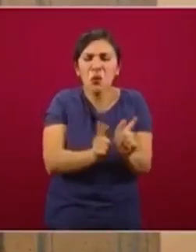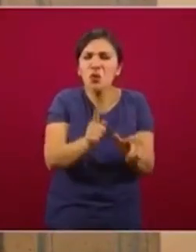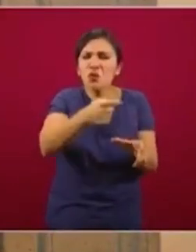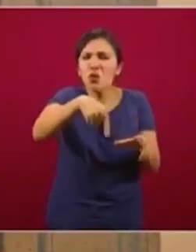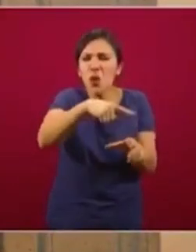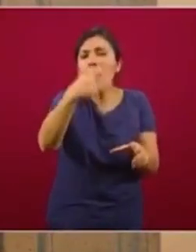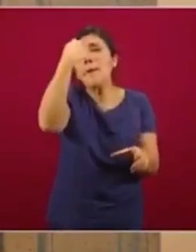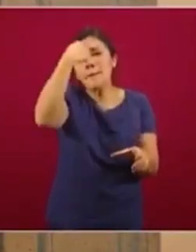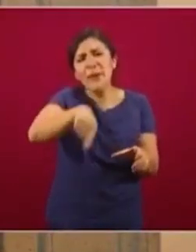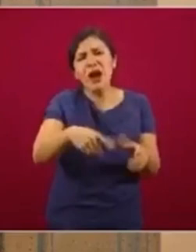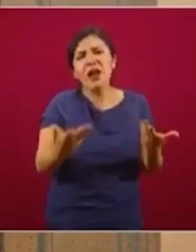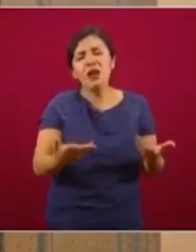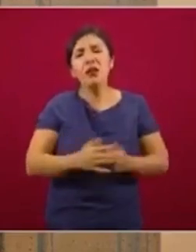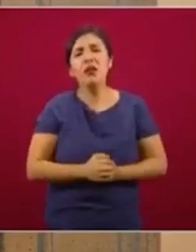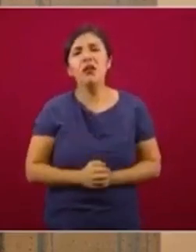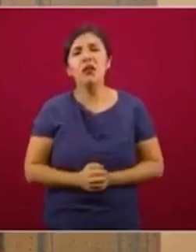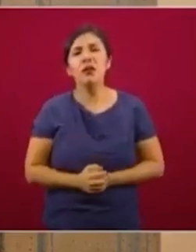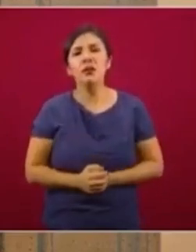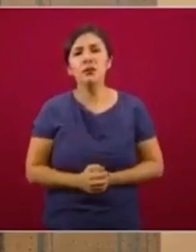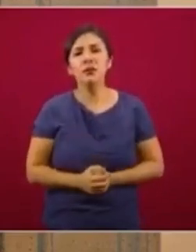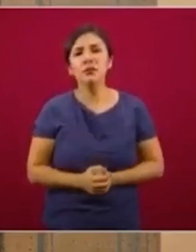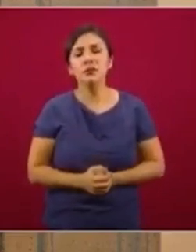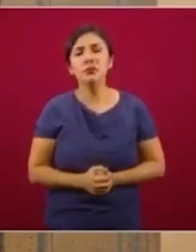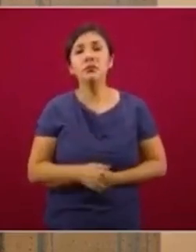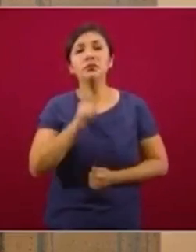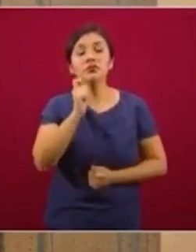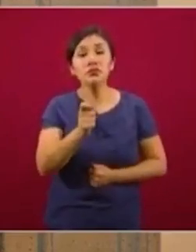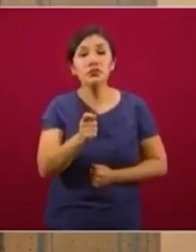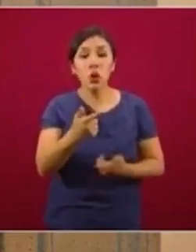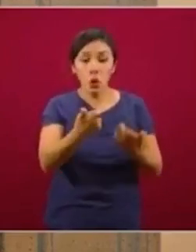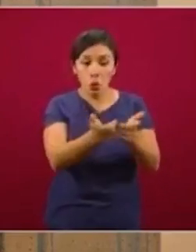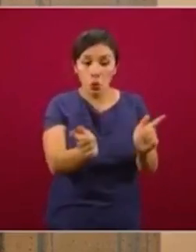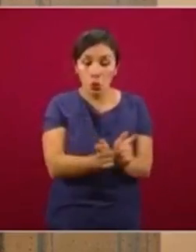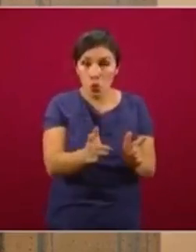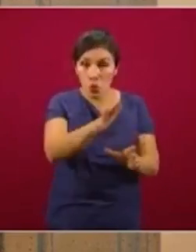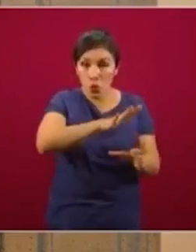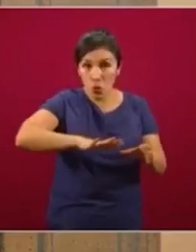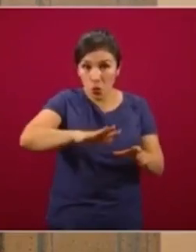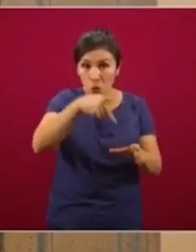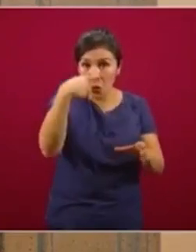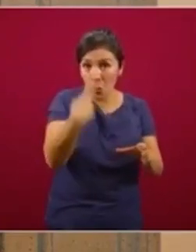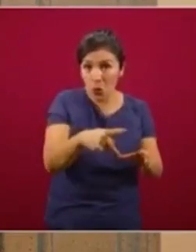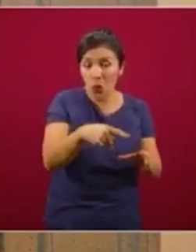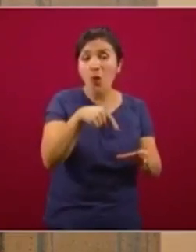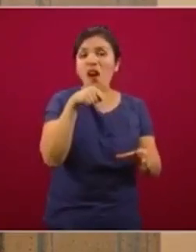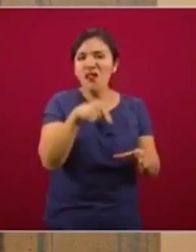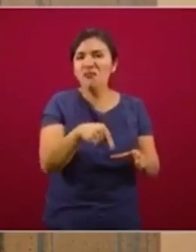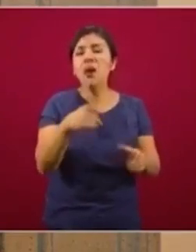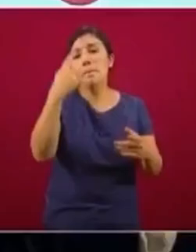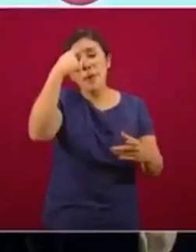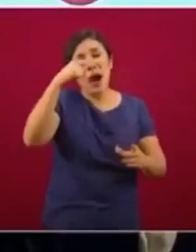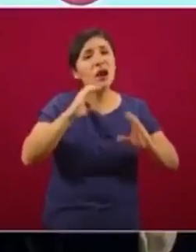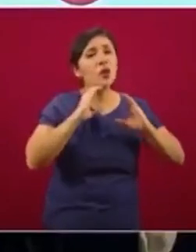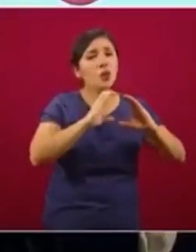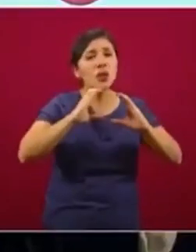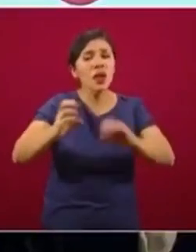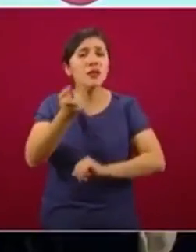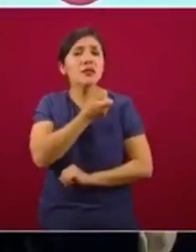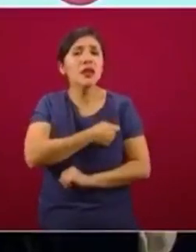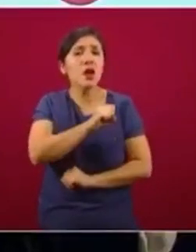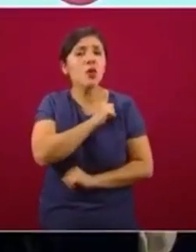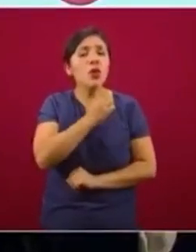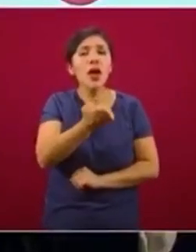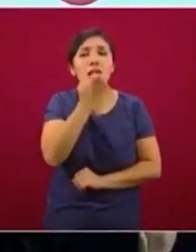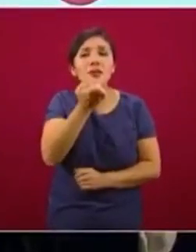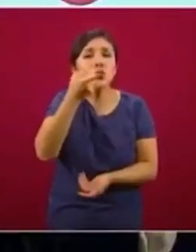es que sea un colectivo el que cuide de la